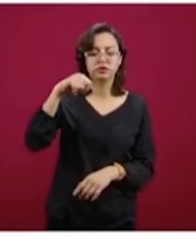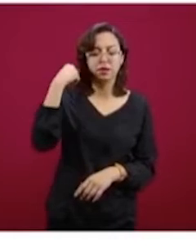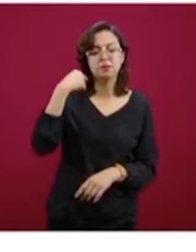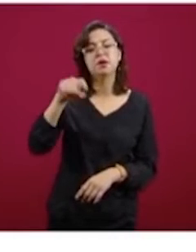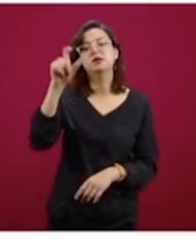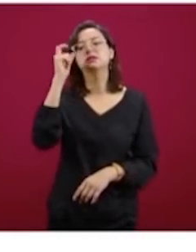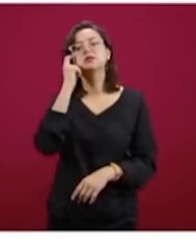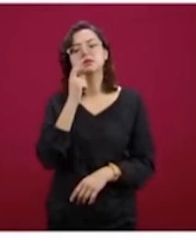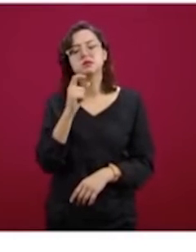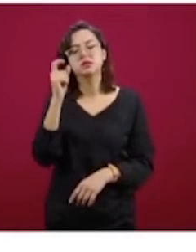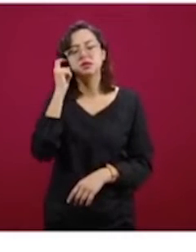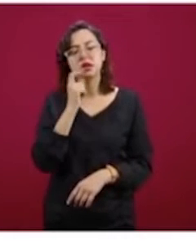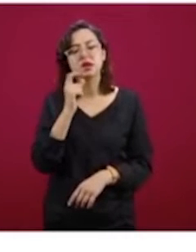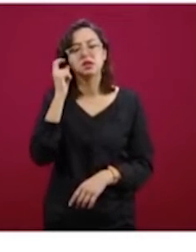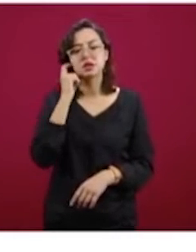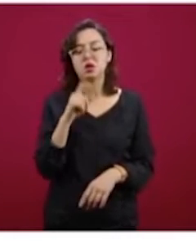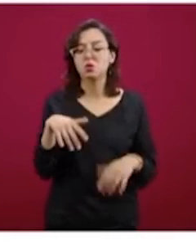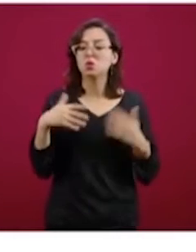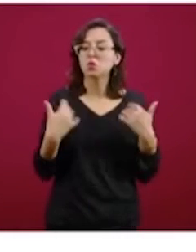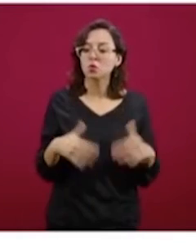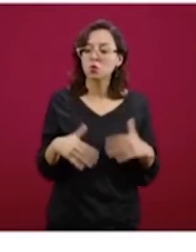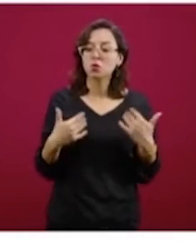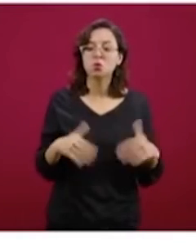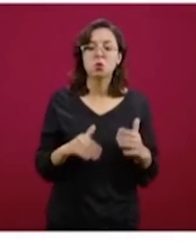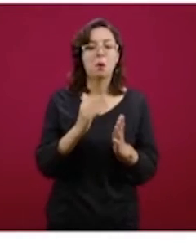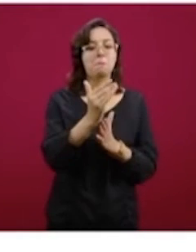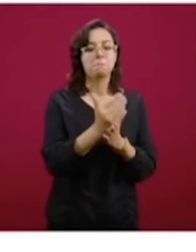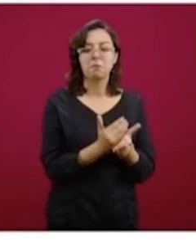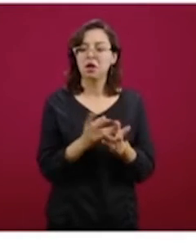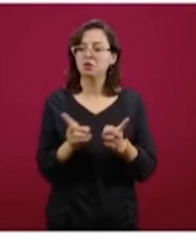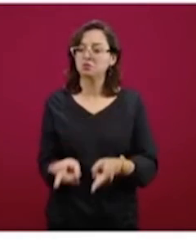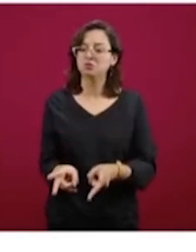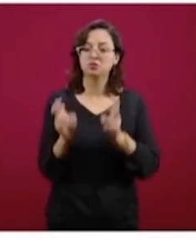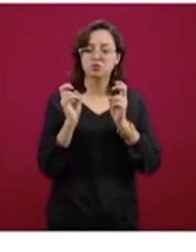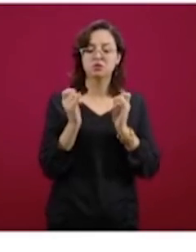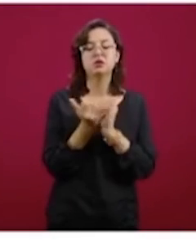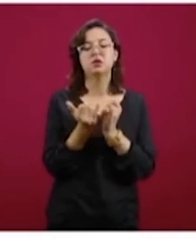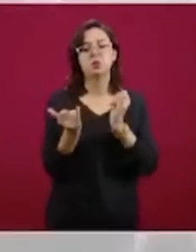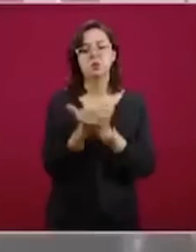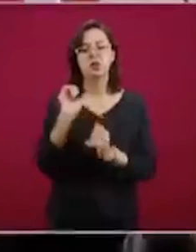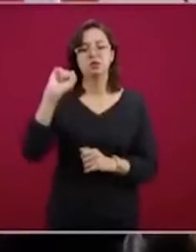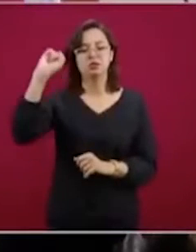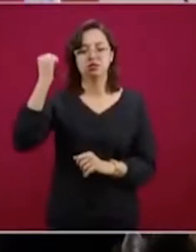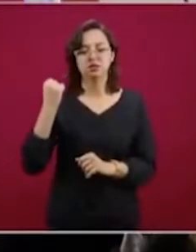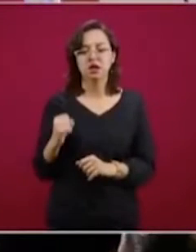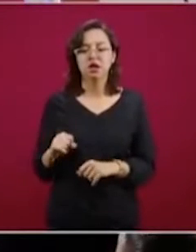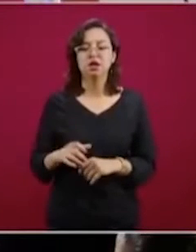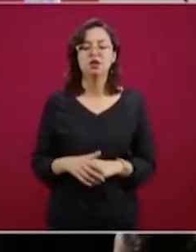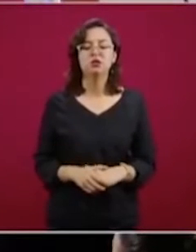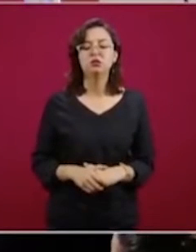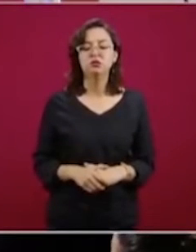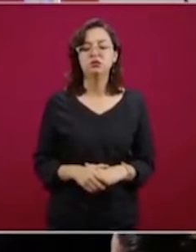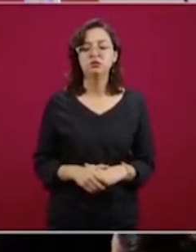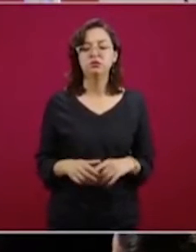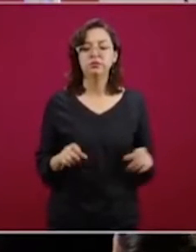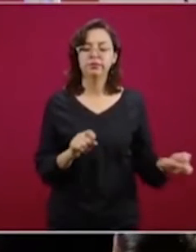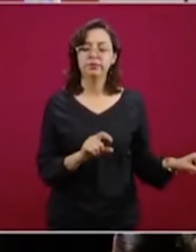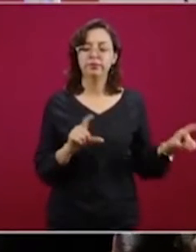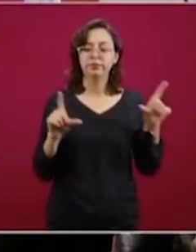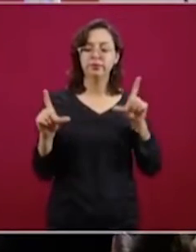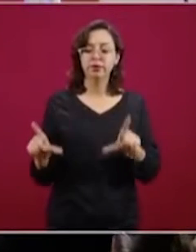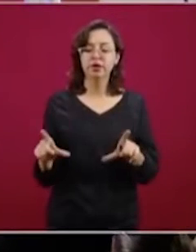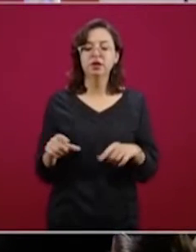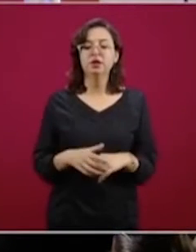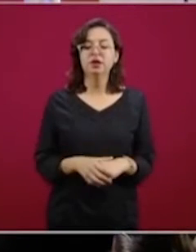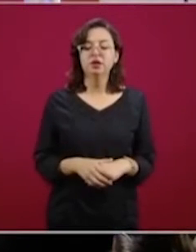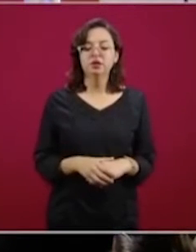Guerrero se ha avanzado aquí de manera muy importante, incluso Sinaloa. Adelante. Robo de vehículo